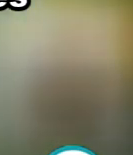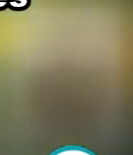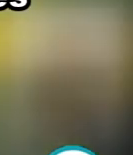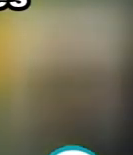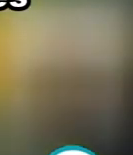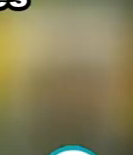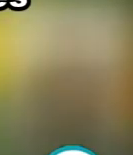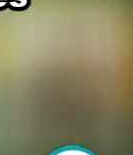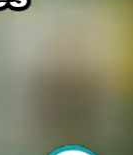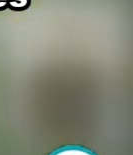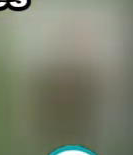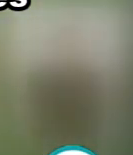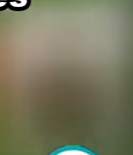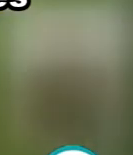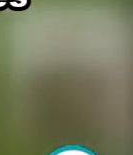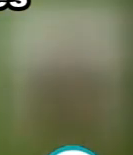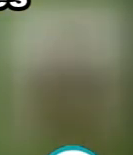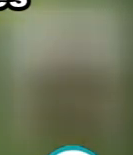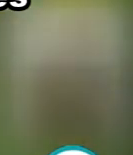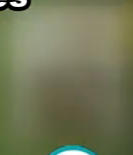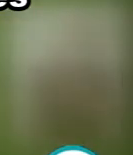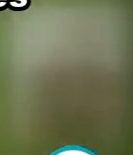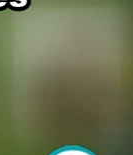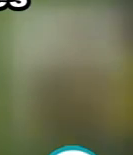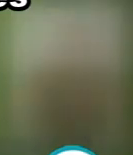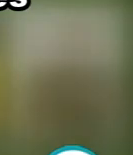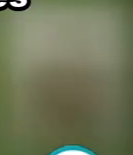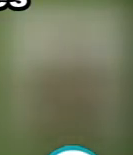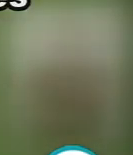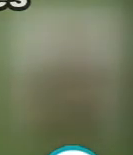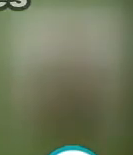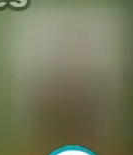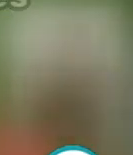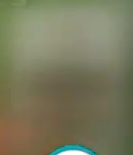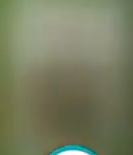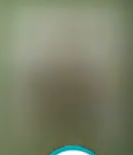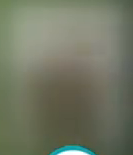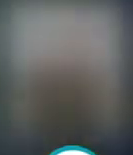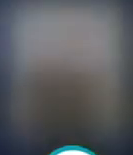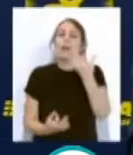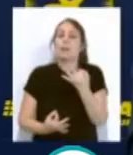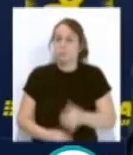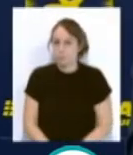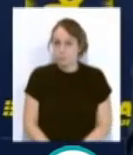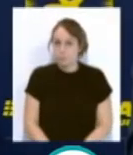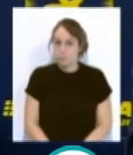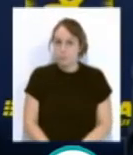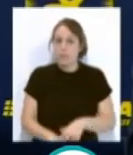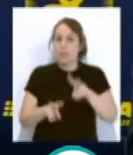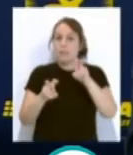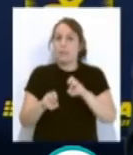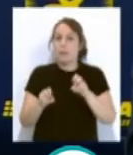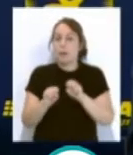a los cadistas. Así se expresaba Cervera al respeto de la acción. Y en cuanto al penalti,